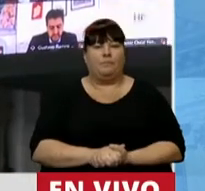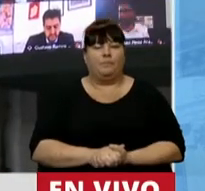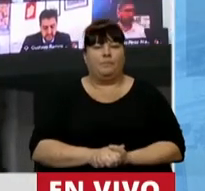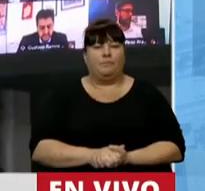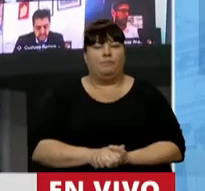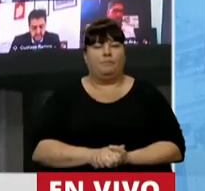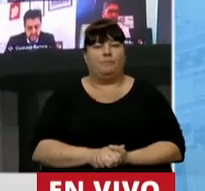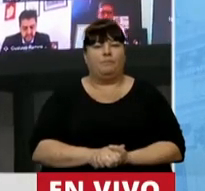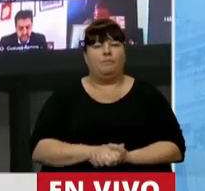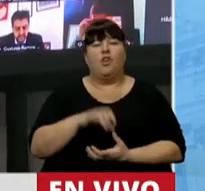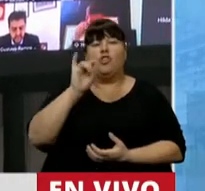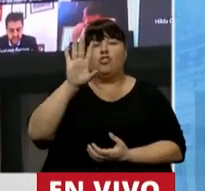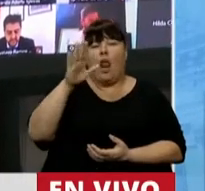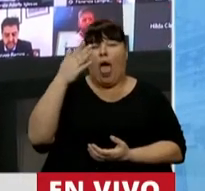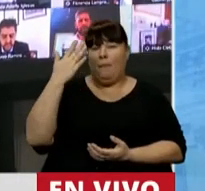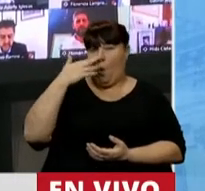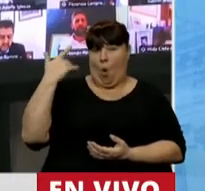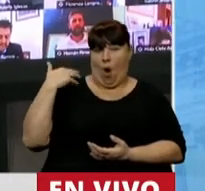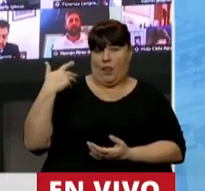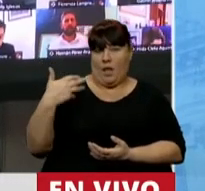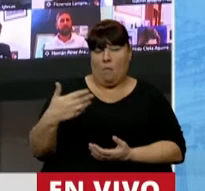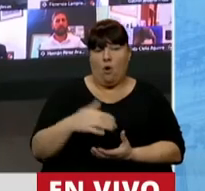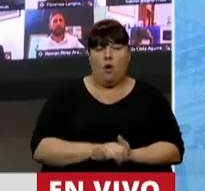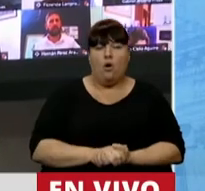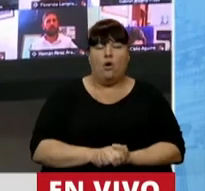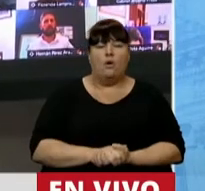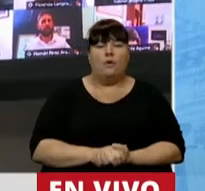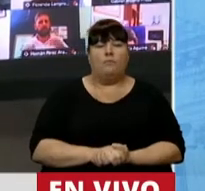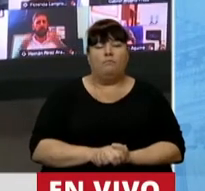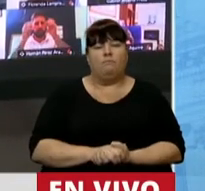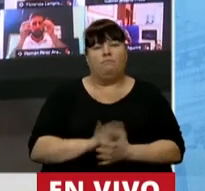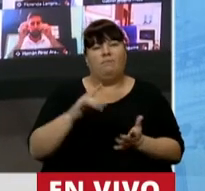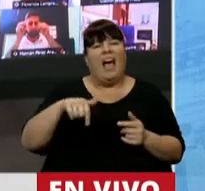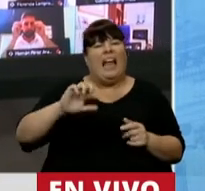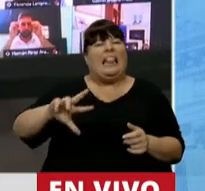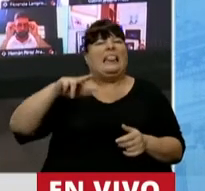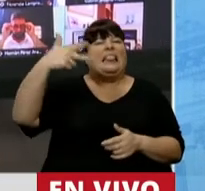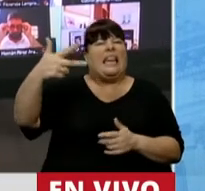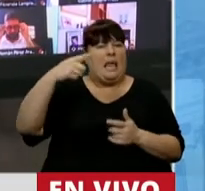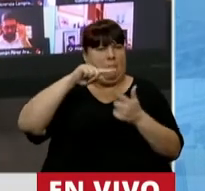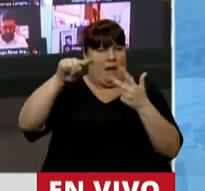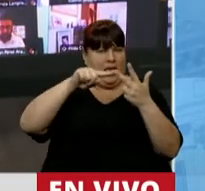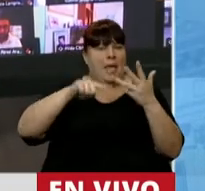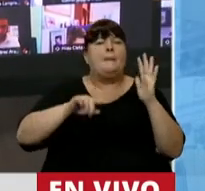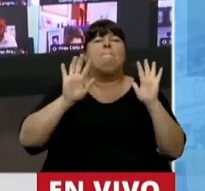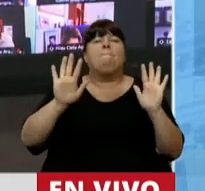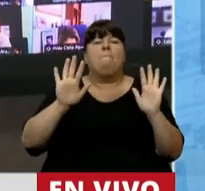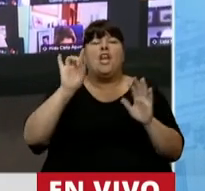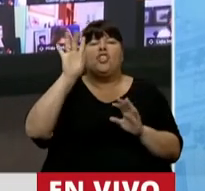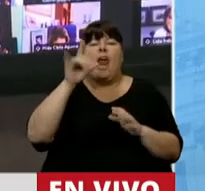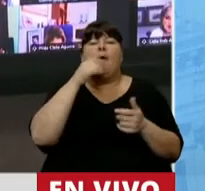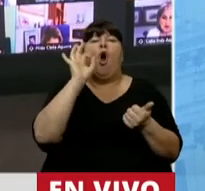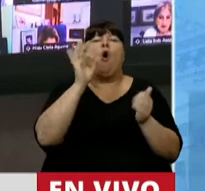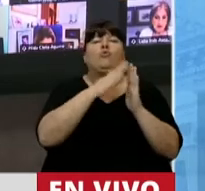Y solamente en el último tiempo podría triplicar esta enumeración, pero solamente tomando